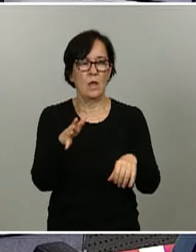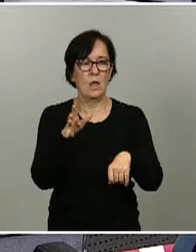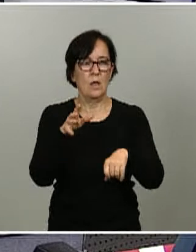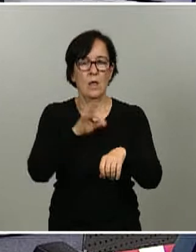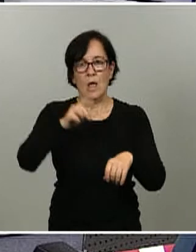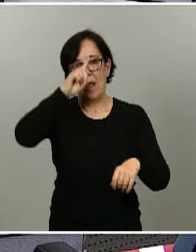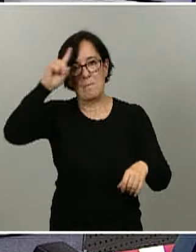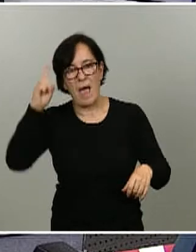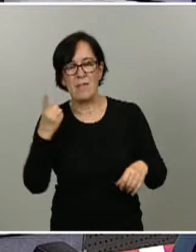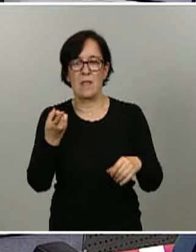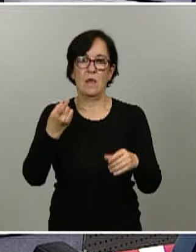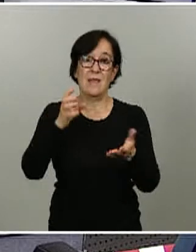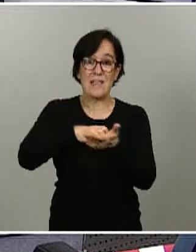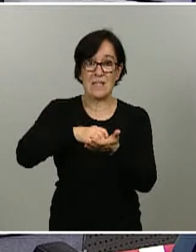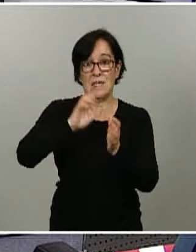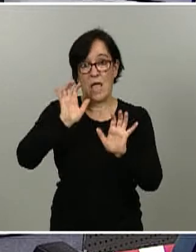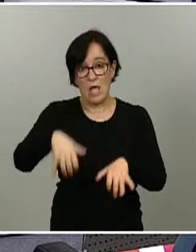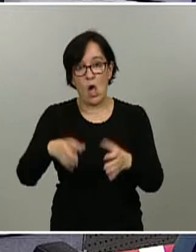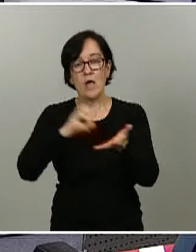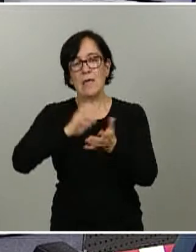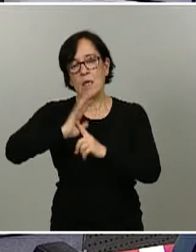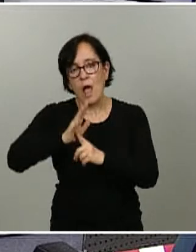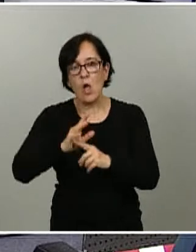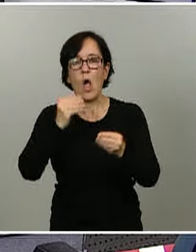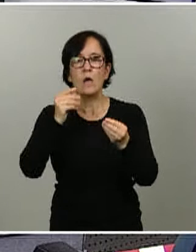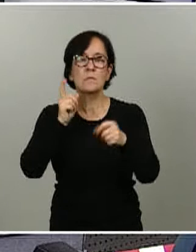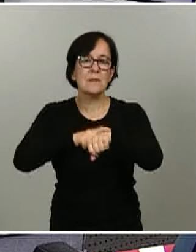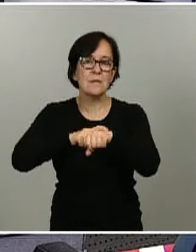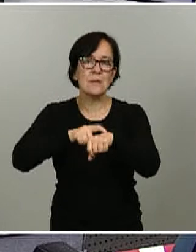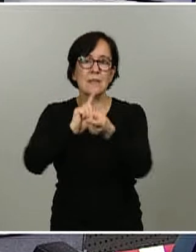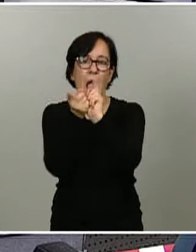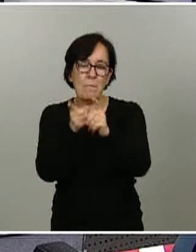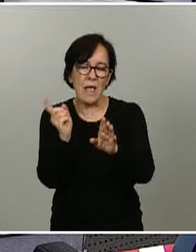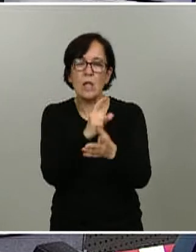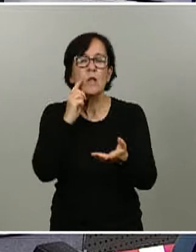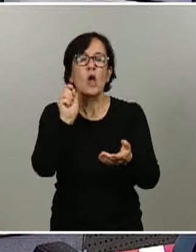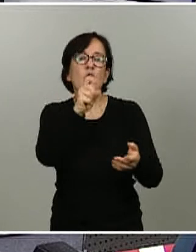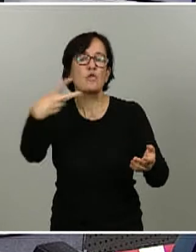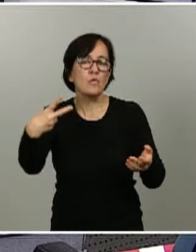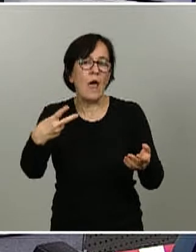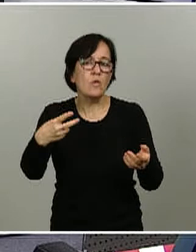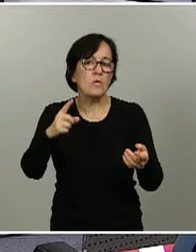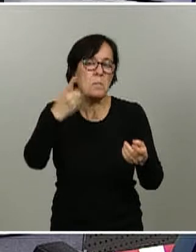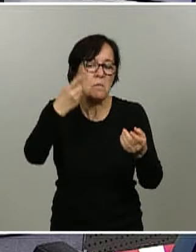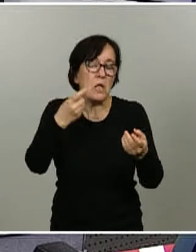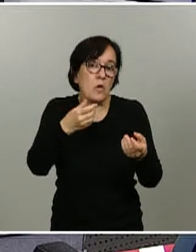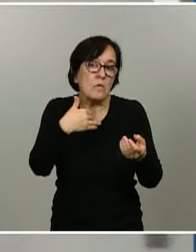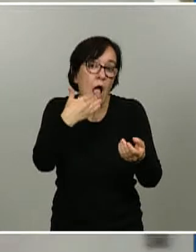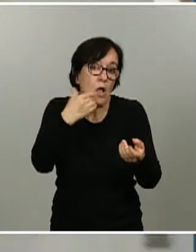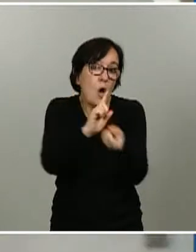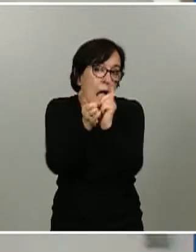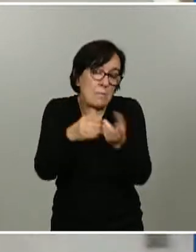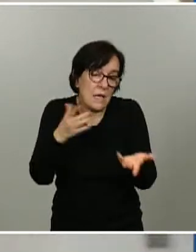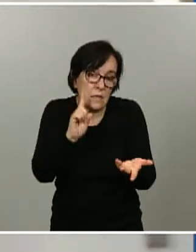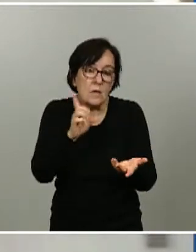Castillas, o cambiar los ritmos en algo, si afecta en algo estos primeros resultados. Y también, por otra parte, bueno, ya